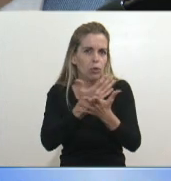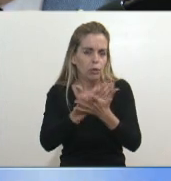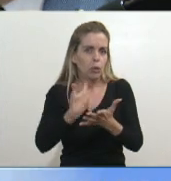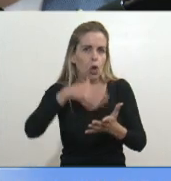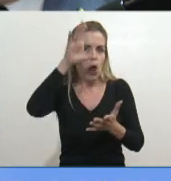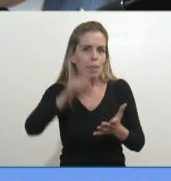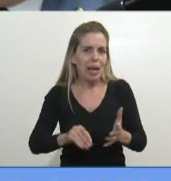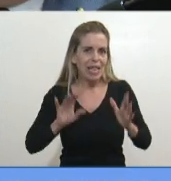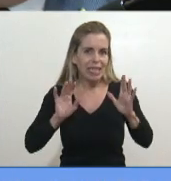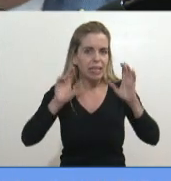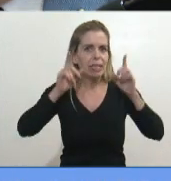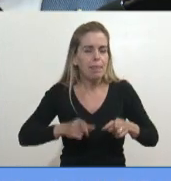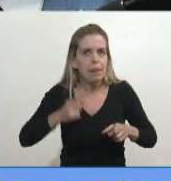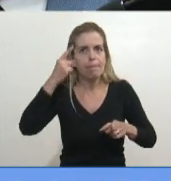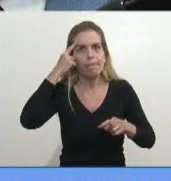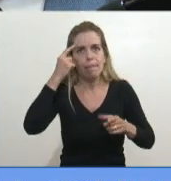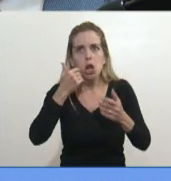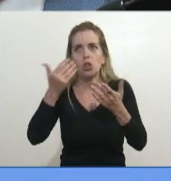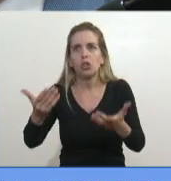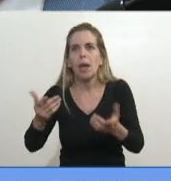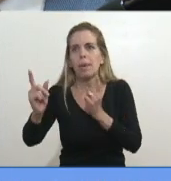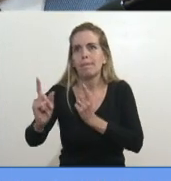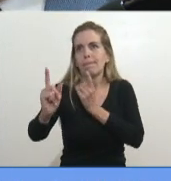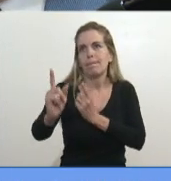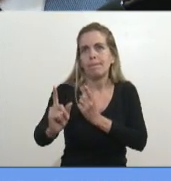Y además, una psicosis de que uno no sabe con quién está hablando.